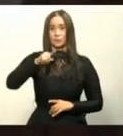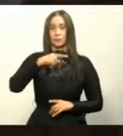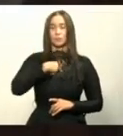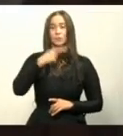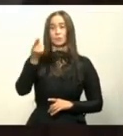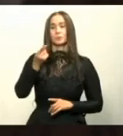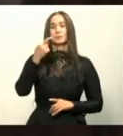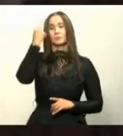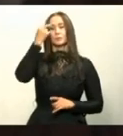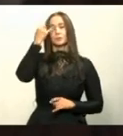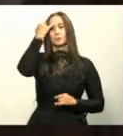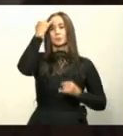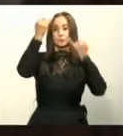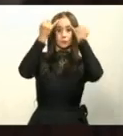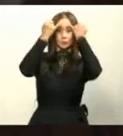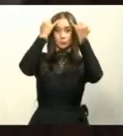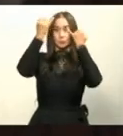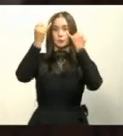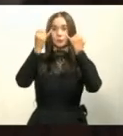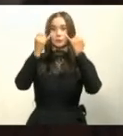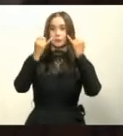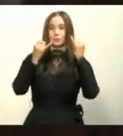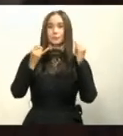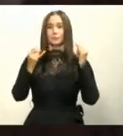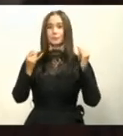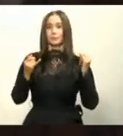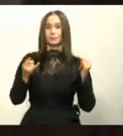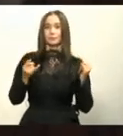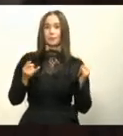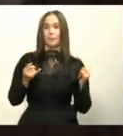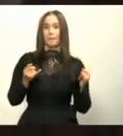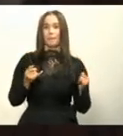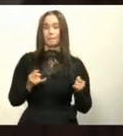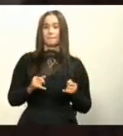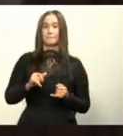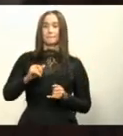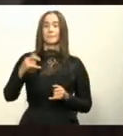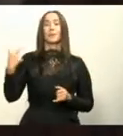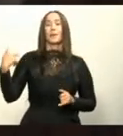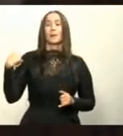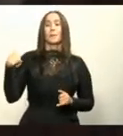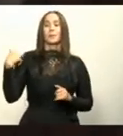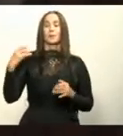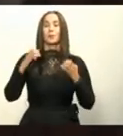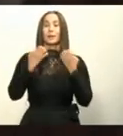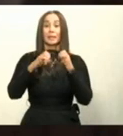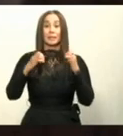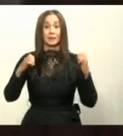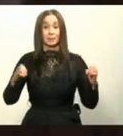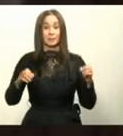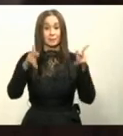nuestra idea es lograr vacunas de emergencia para el personal